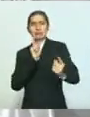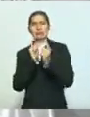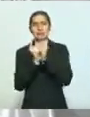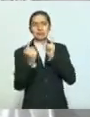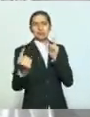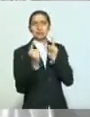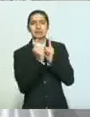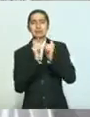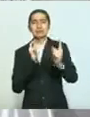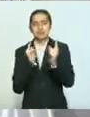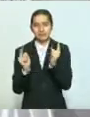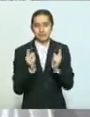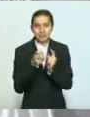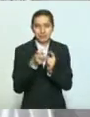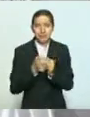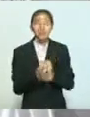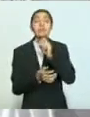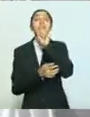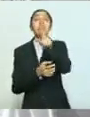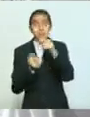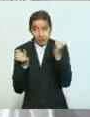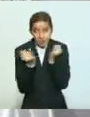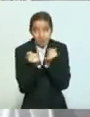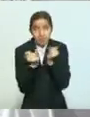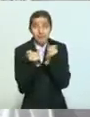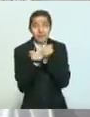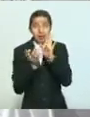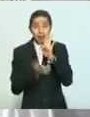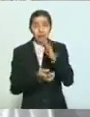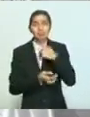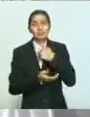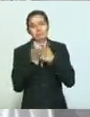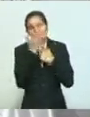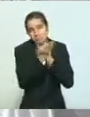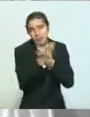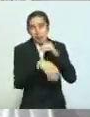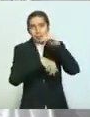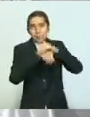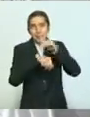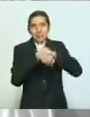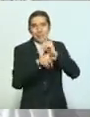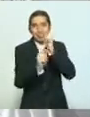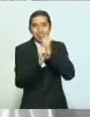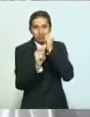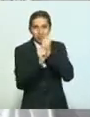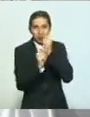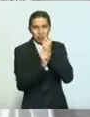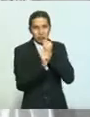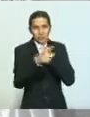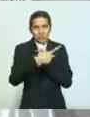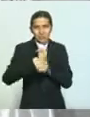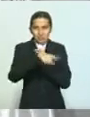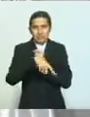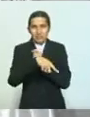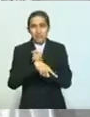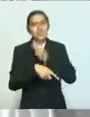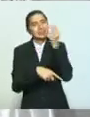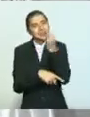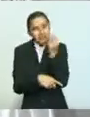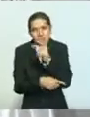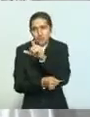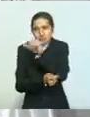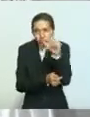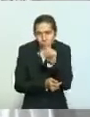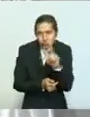Lo mismo también les hemos pedido a los amigos nuestros del transporte público que desinfecten sus